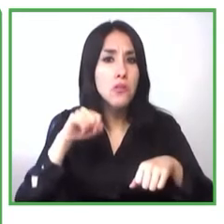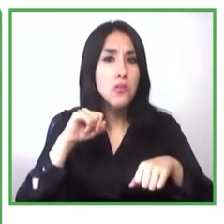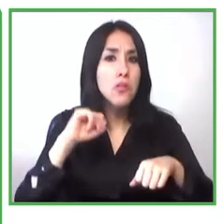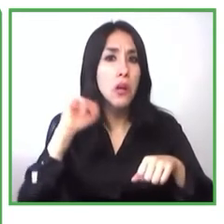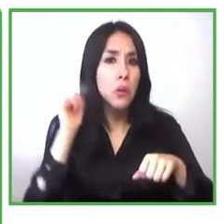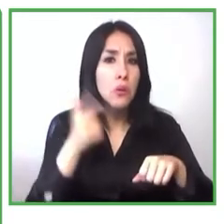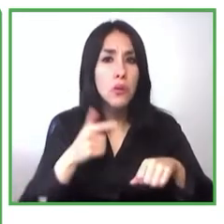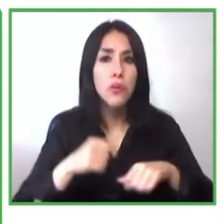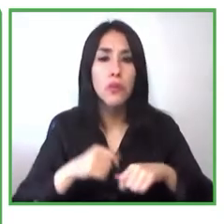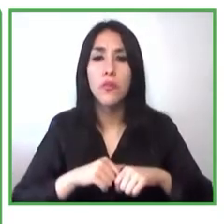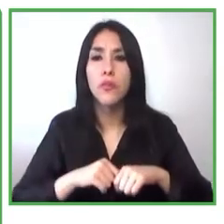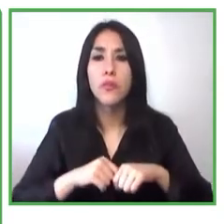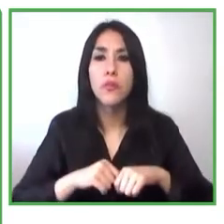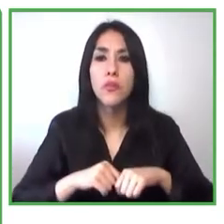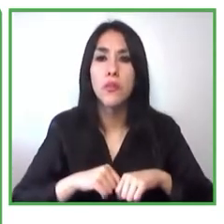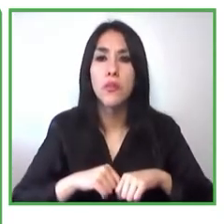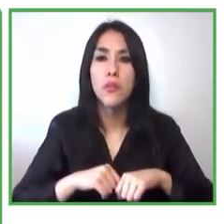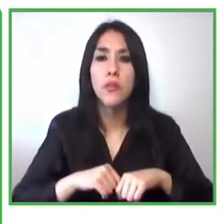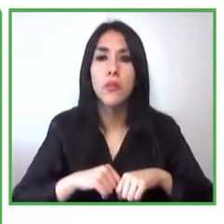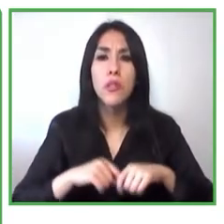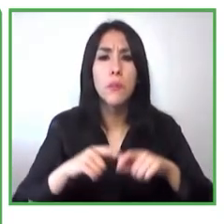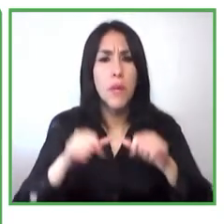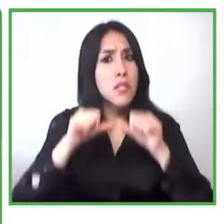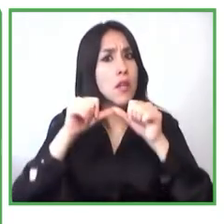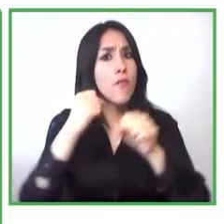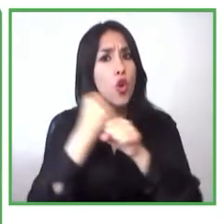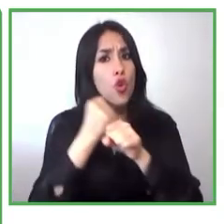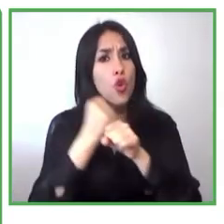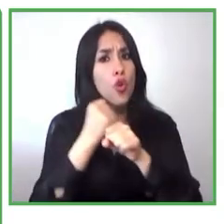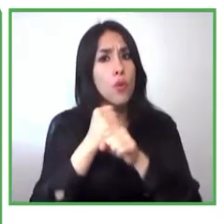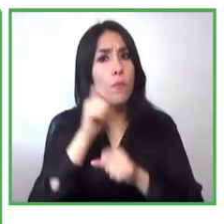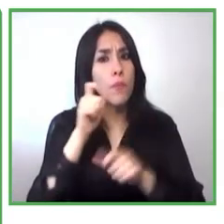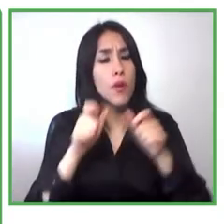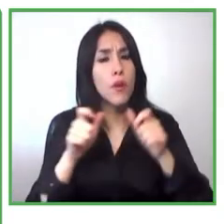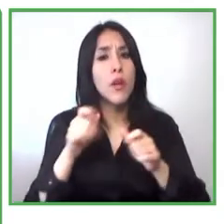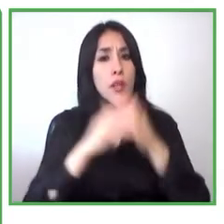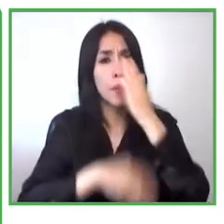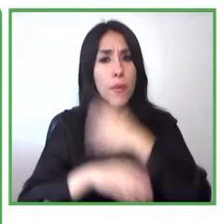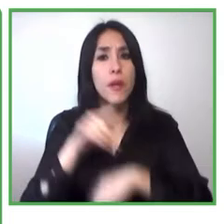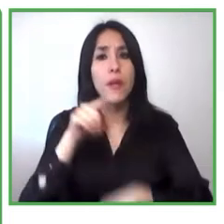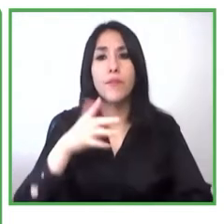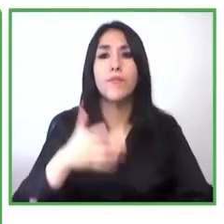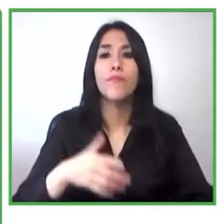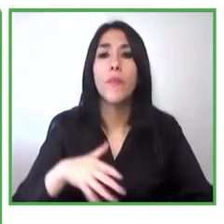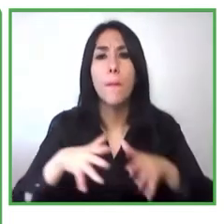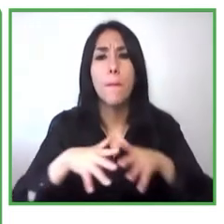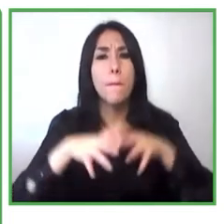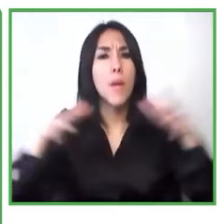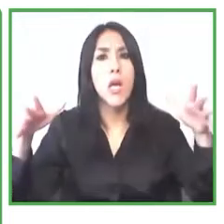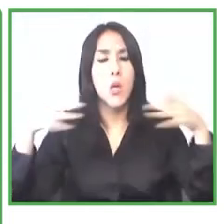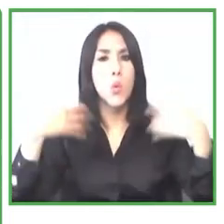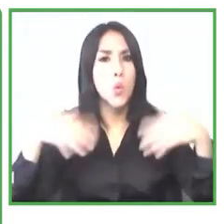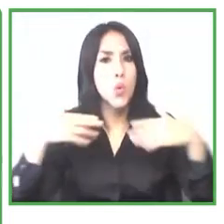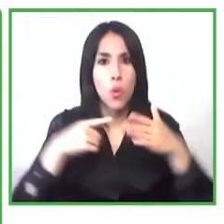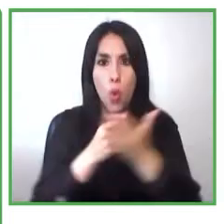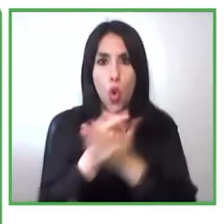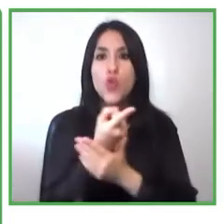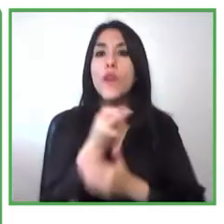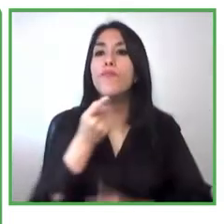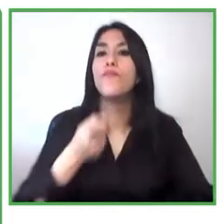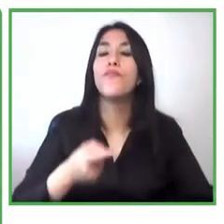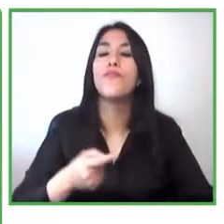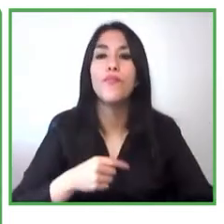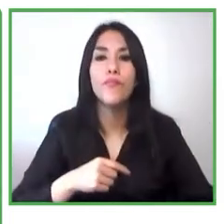con discapacidad sino que se ha convertido en una gran oportunidad para que aquellas personas que asisten a la asociación